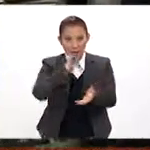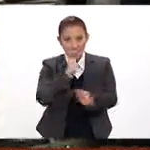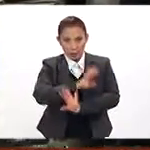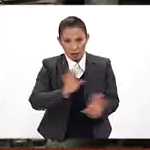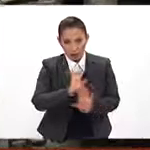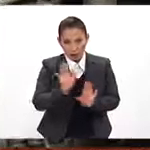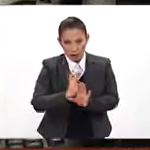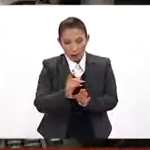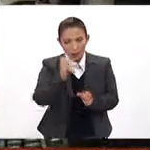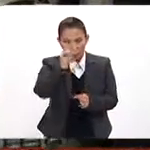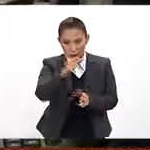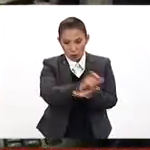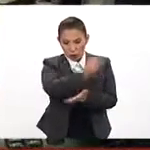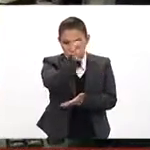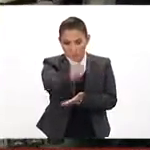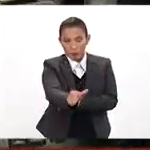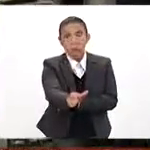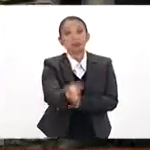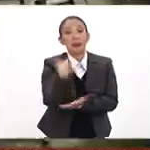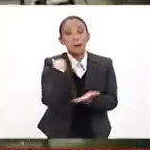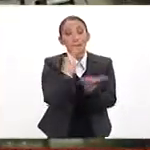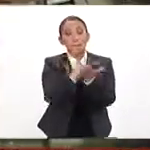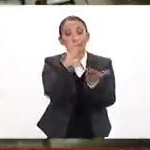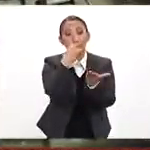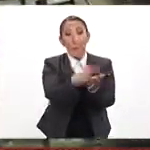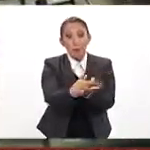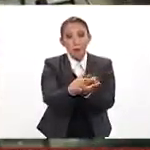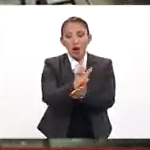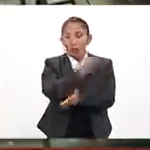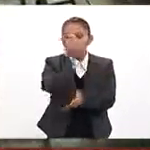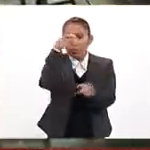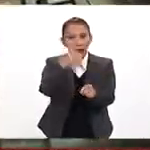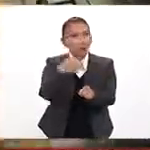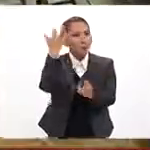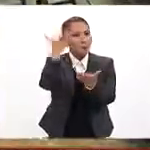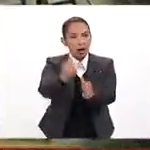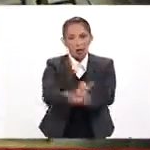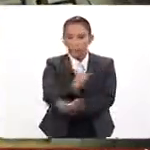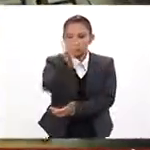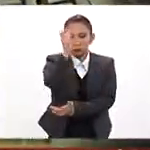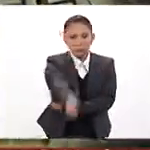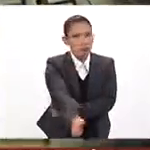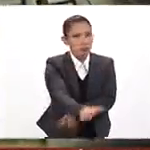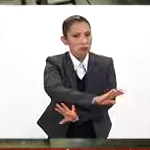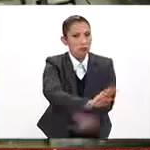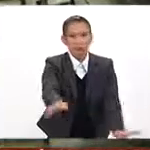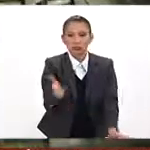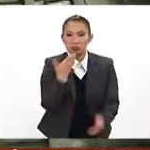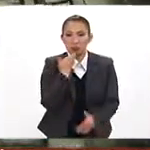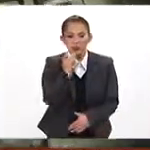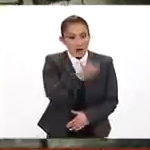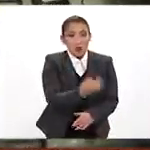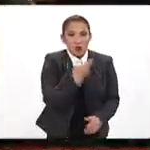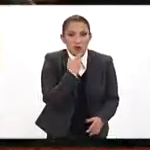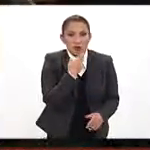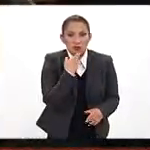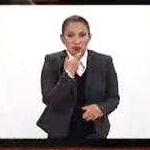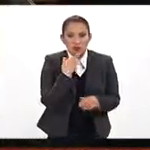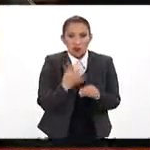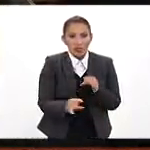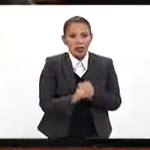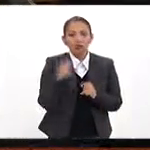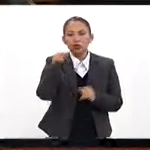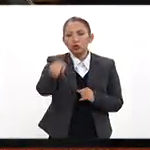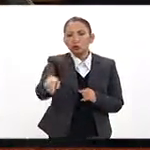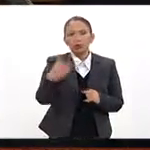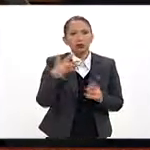comentarlo. Este premio se abona directamente a tu cuenta bancaria. Esa es también la bondad de usar este medio electrónico. O